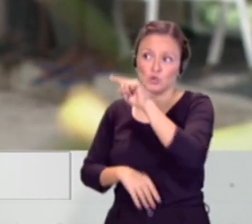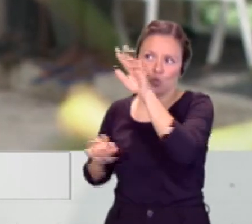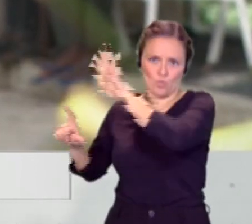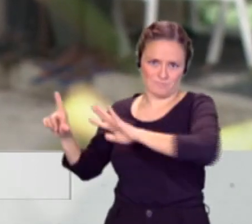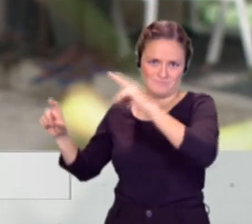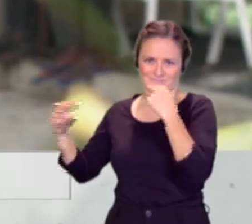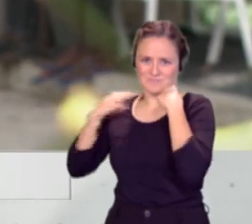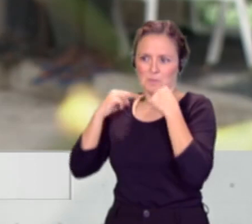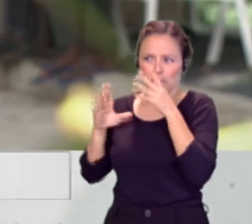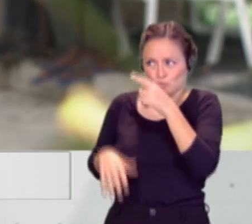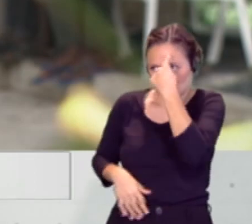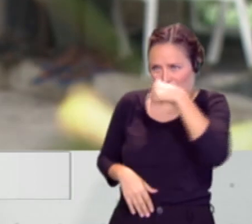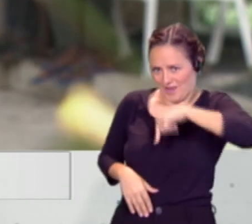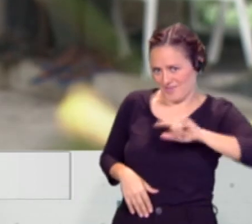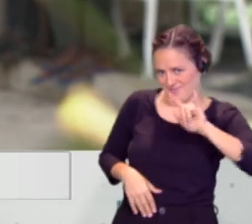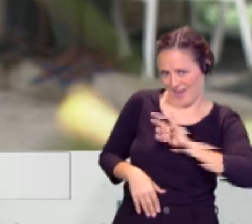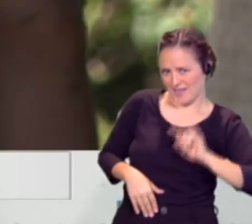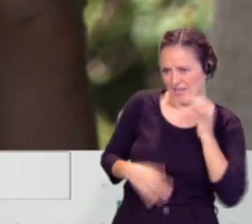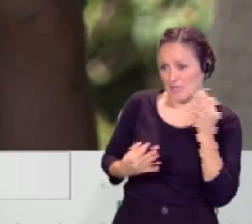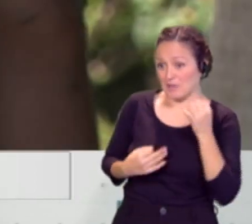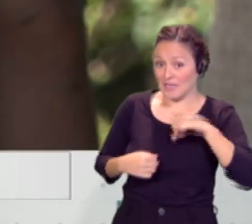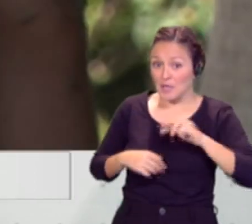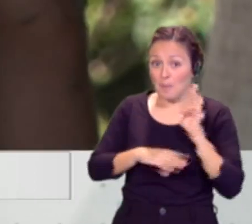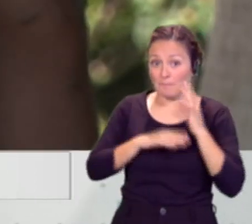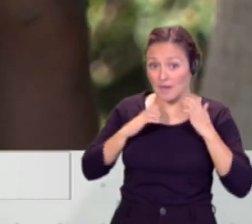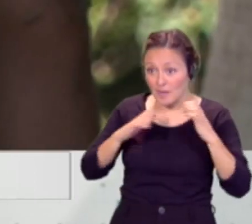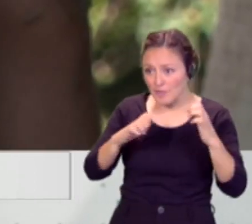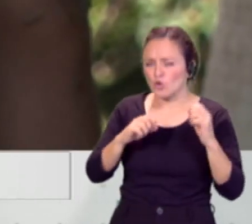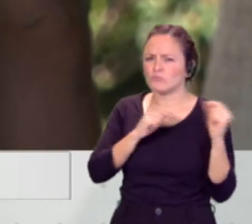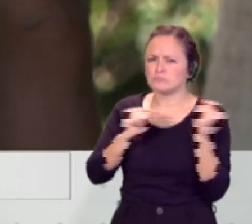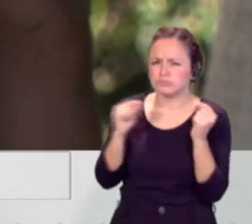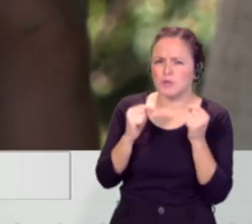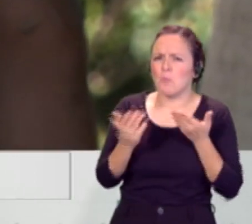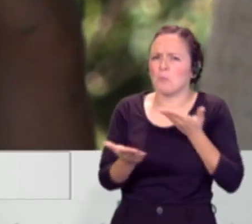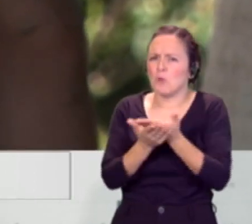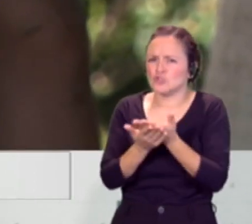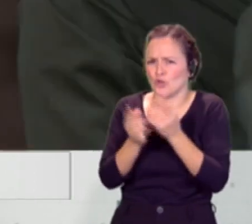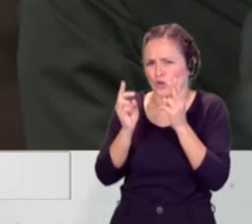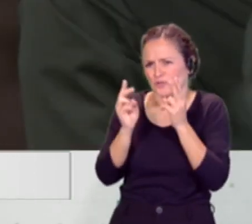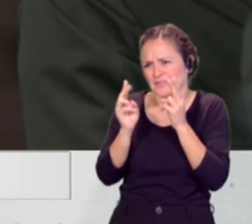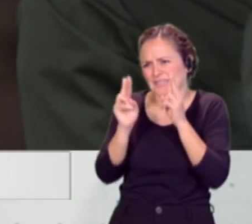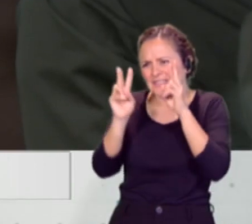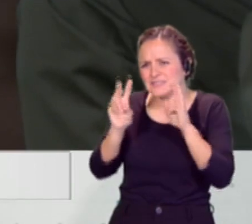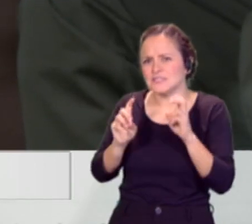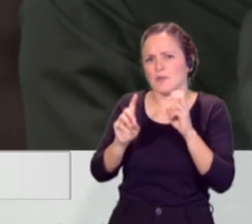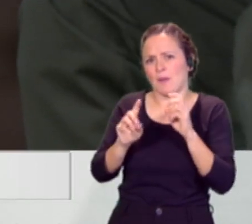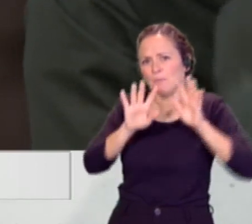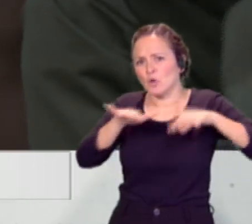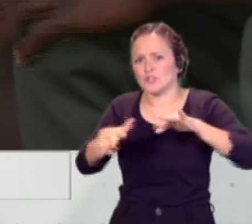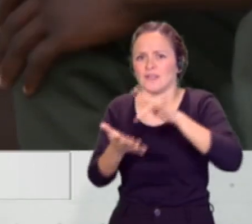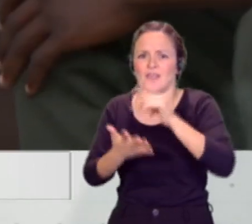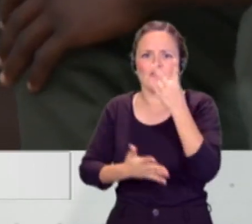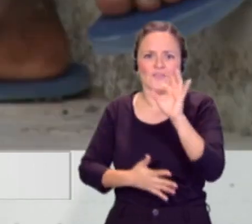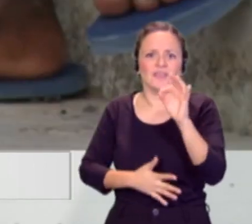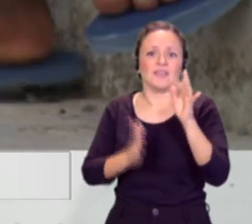al tanto de lo que ocurre en las islas, en el Parlamento de Canarias se debatieron algunas mociones relativas a las protestas del 20 de abril que piden una